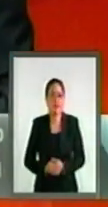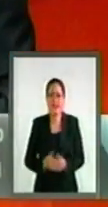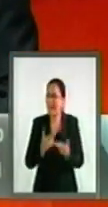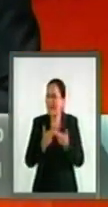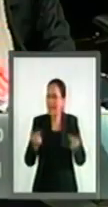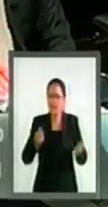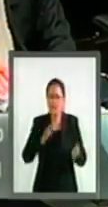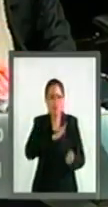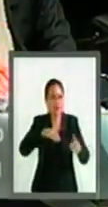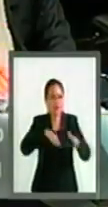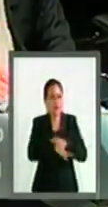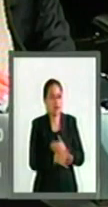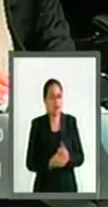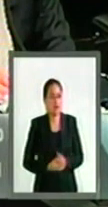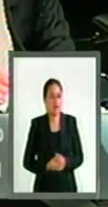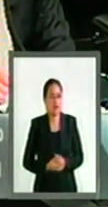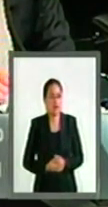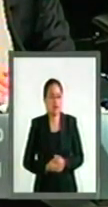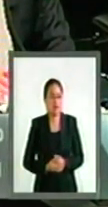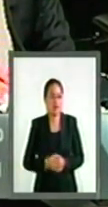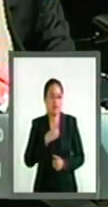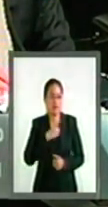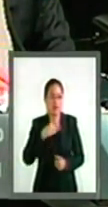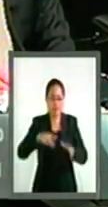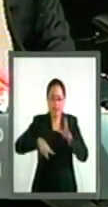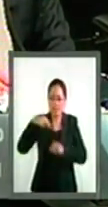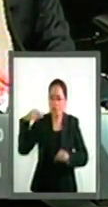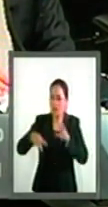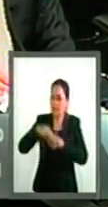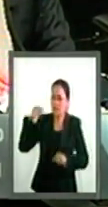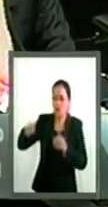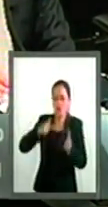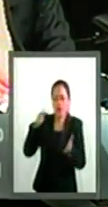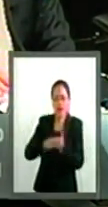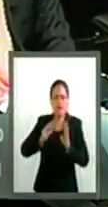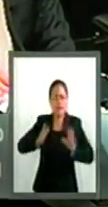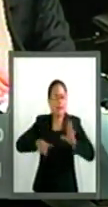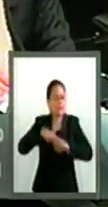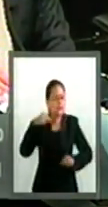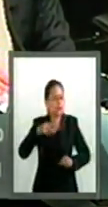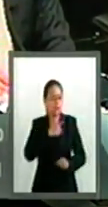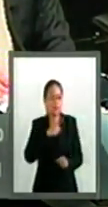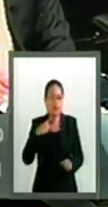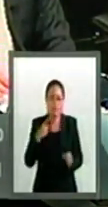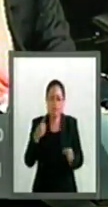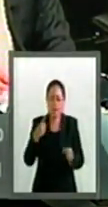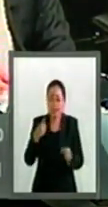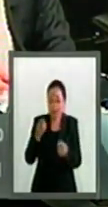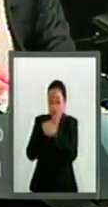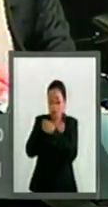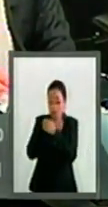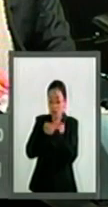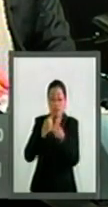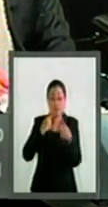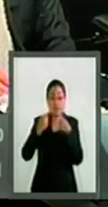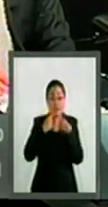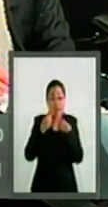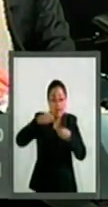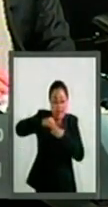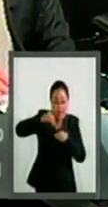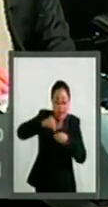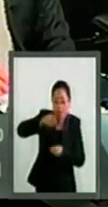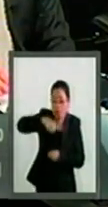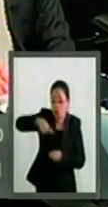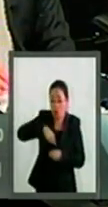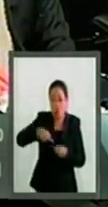puede entrar. Hay que vaciar las tribunas. Hay que discutir la educación en secreto